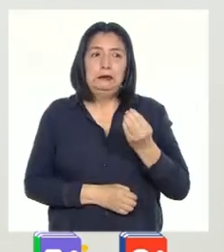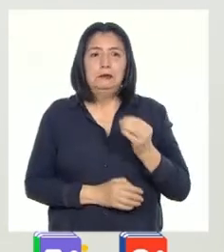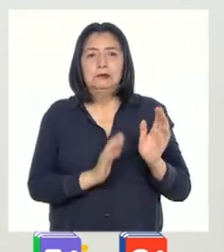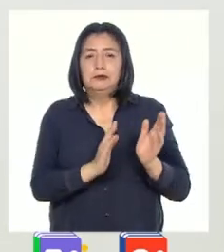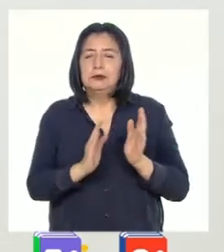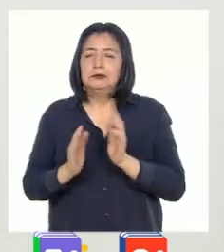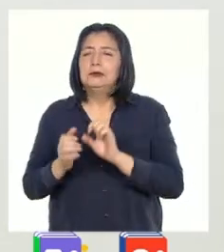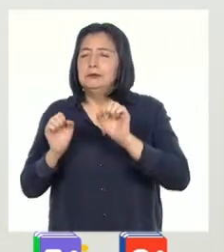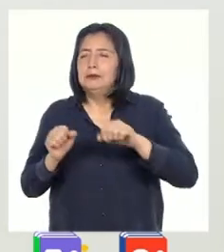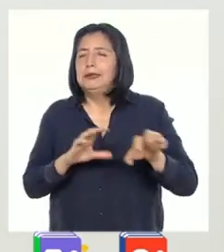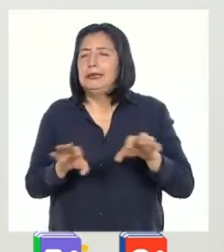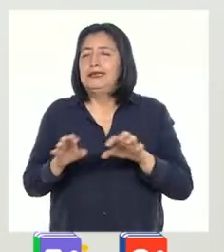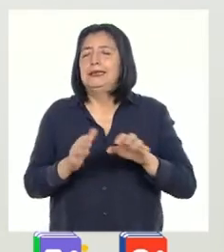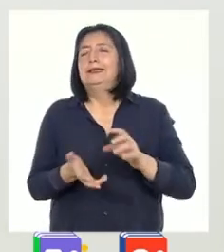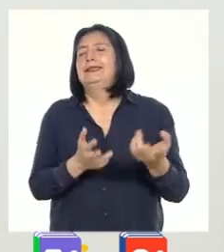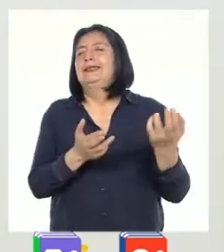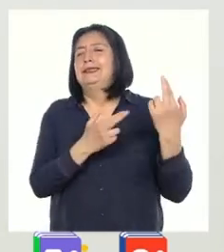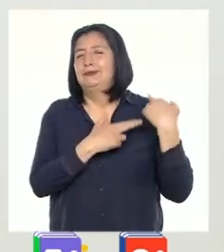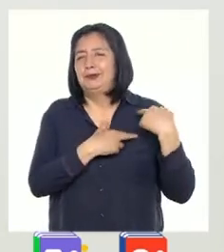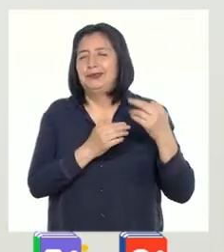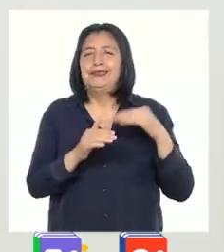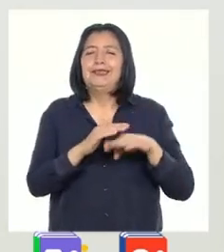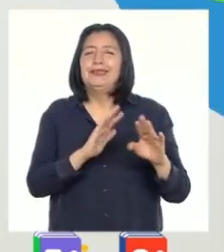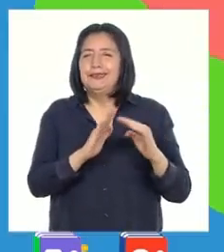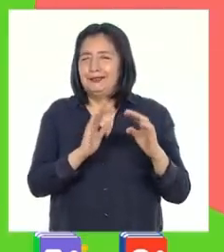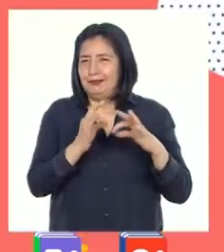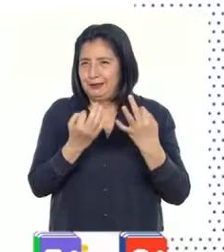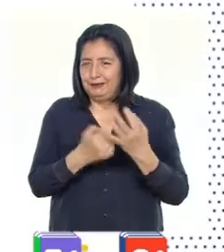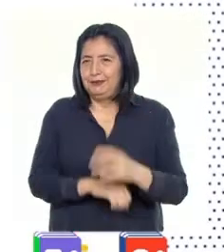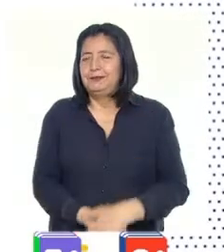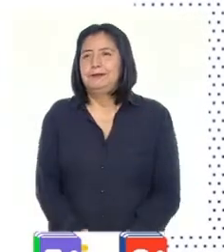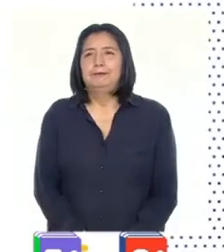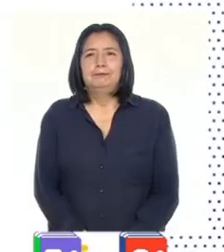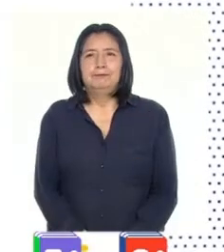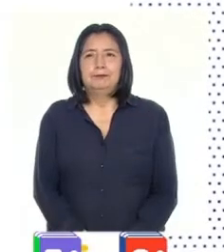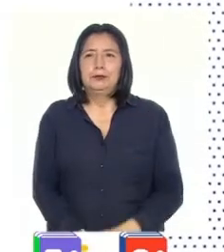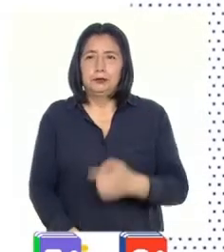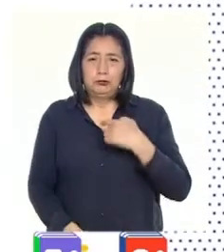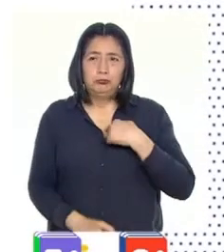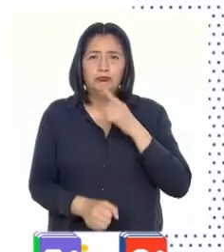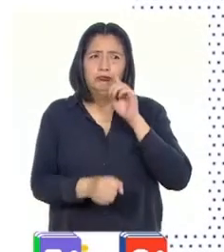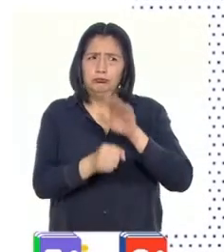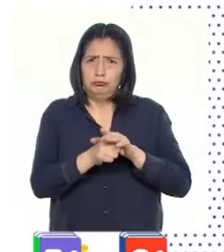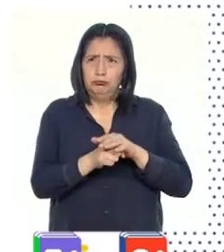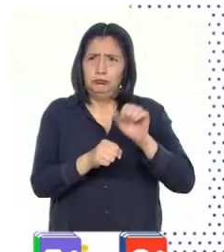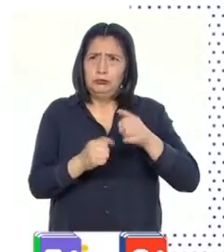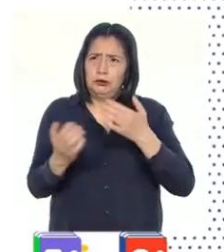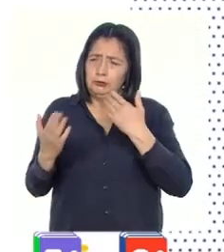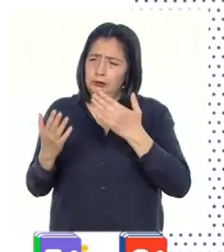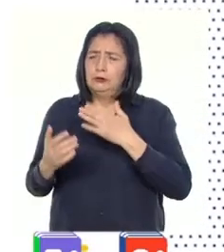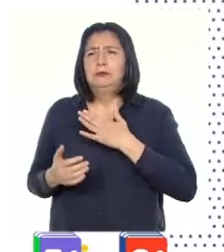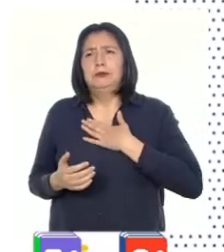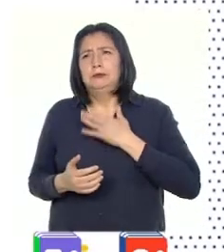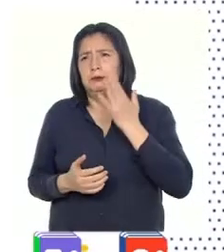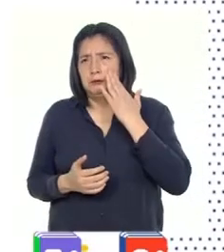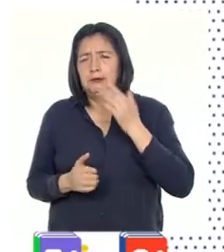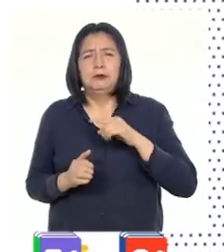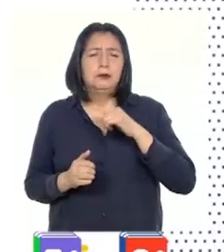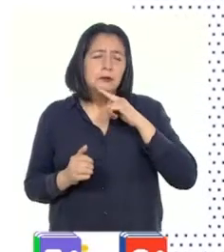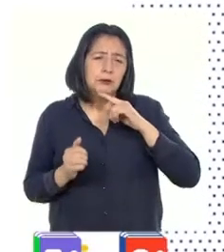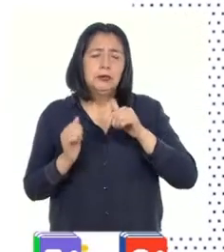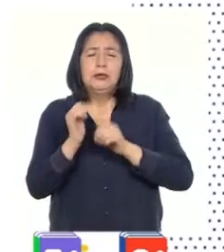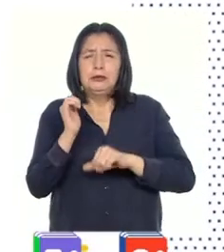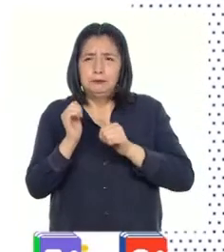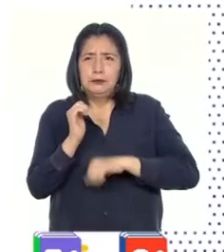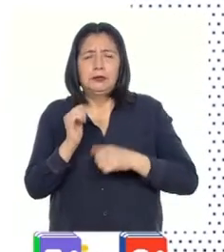organizando para realizar las labores en casa. Yo me comprometo a conversar con mi mamá, mi hermana y mi